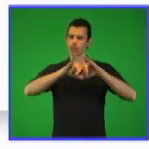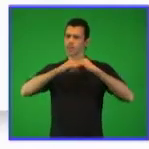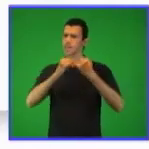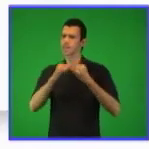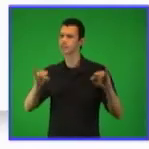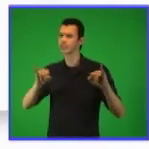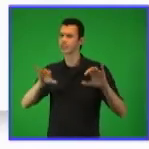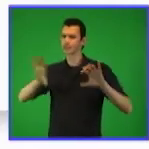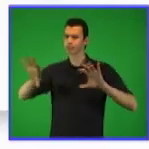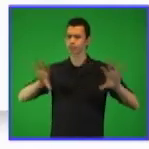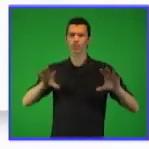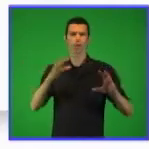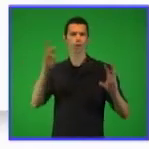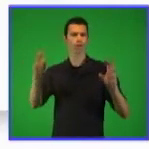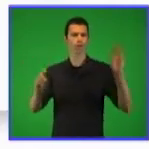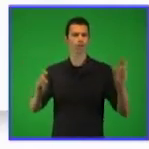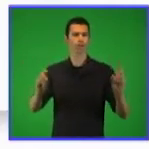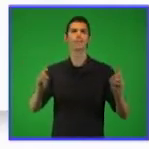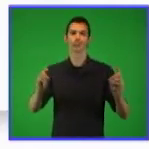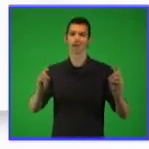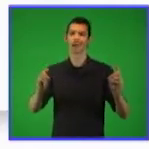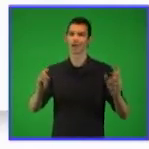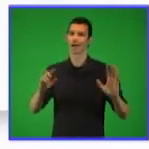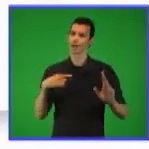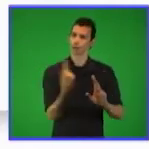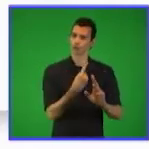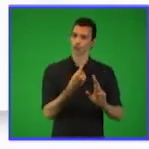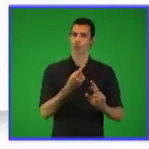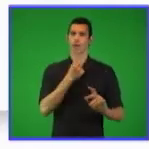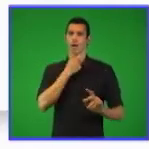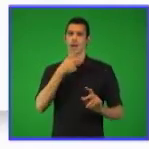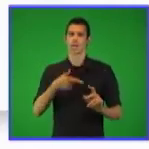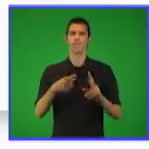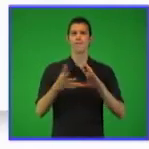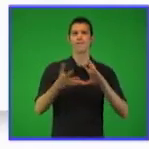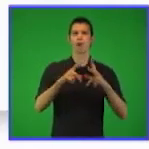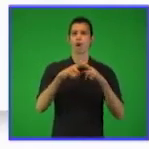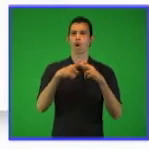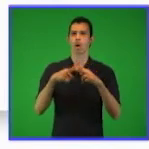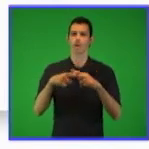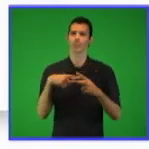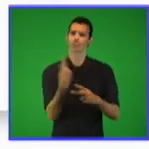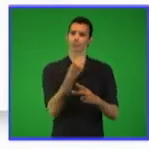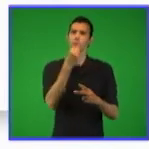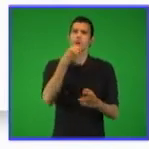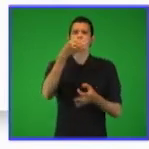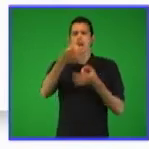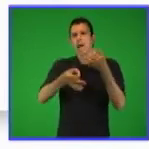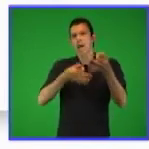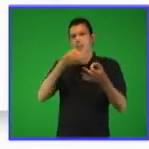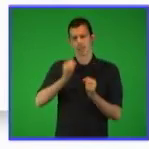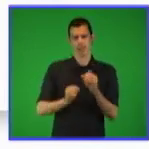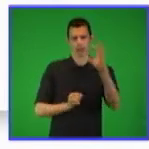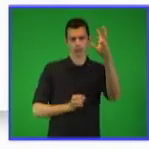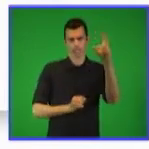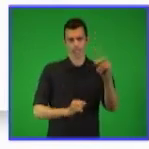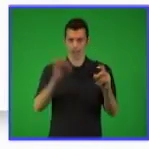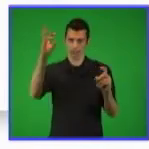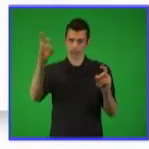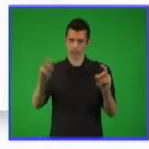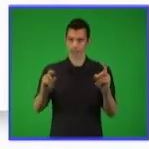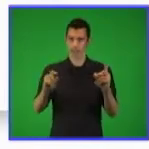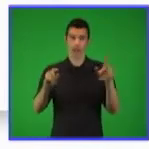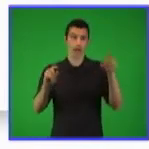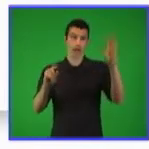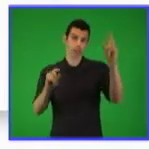y la cantidad que corta Alfredo que sí se conoce que son tres cuartos de lo que corta Enrique. Es